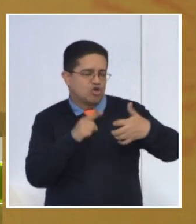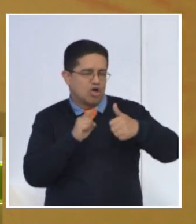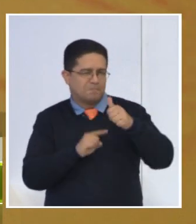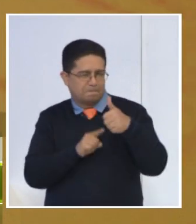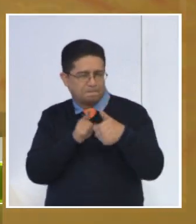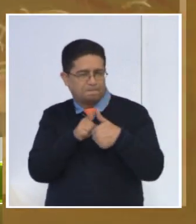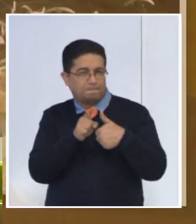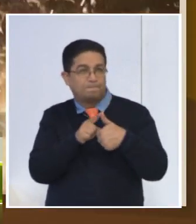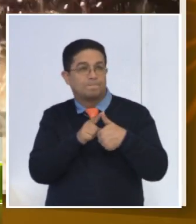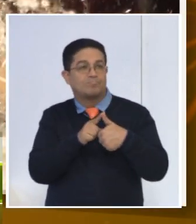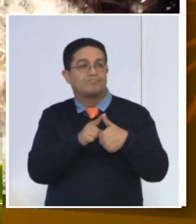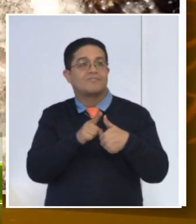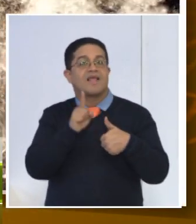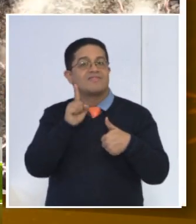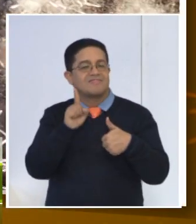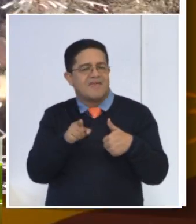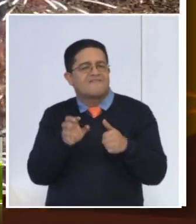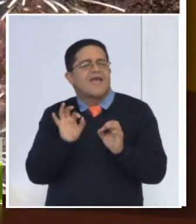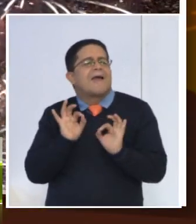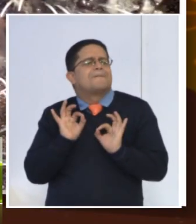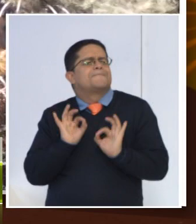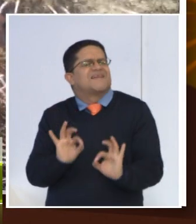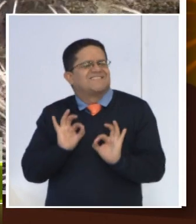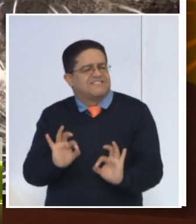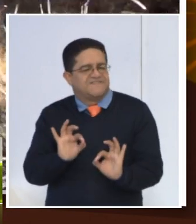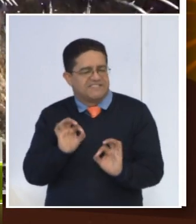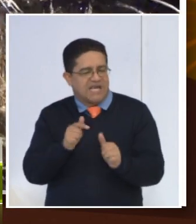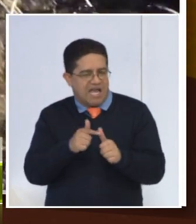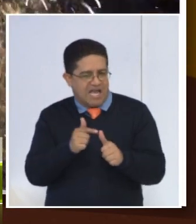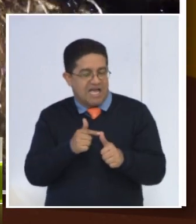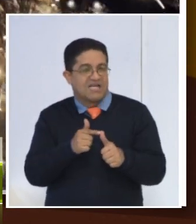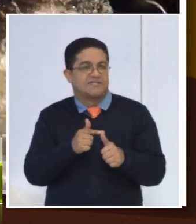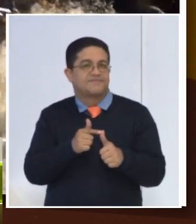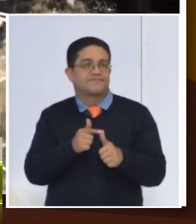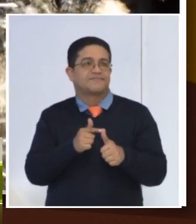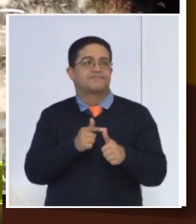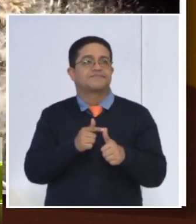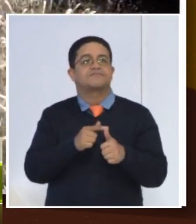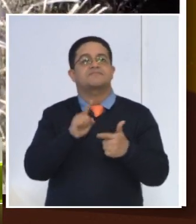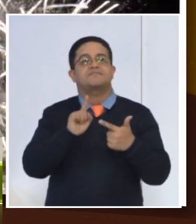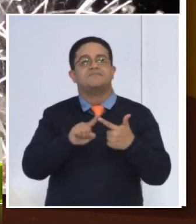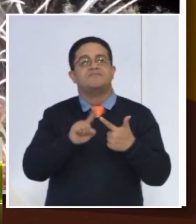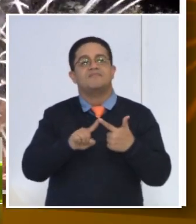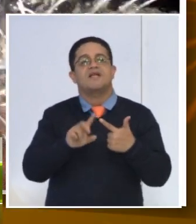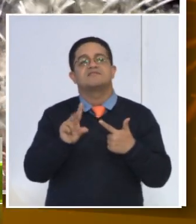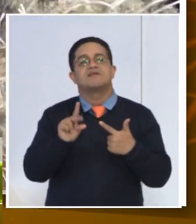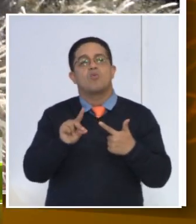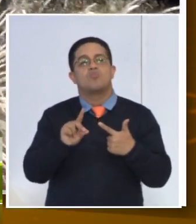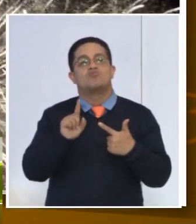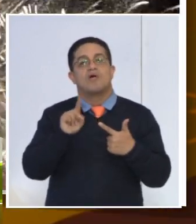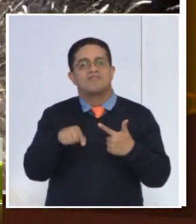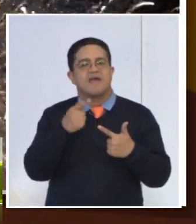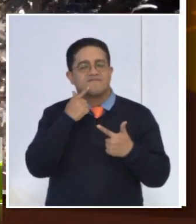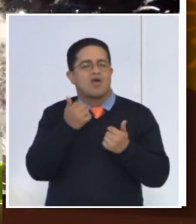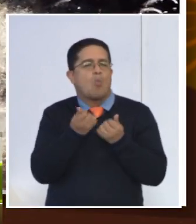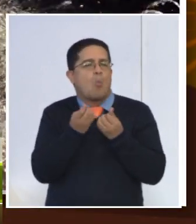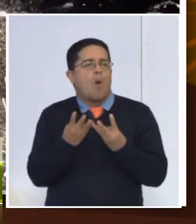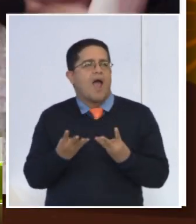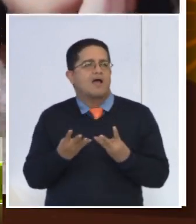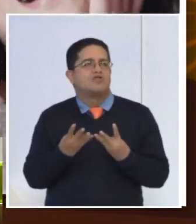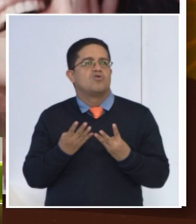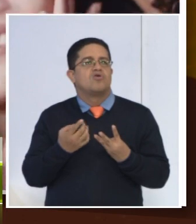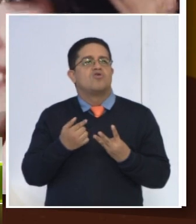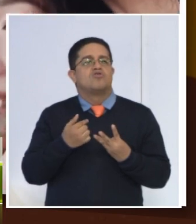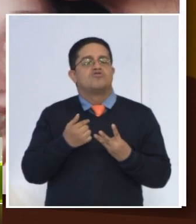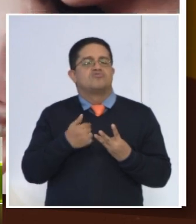primera de ellas es que debe ser específica. Mientras más específica, aumentan las posibilidades de que se pueda lograr. La segunda es que debe ser cuantificable, es decir, que yo debo